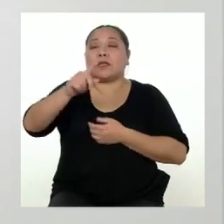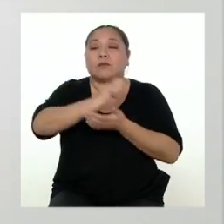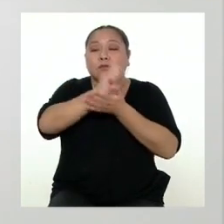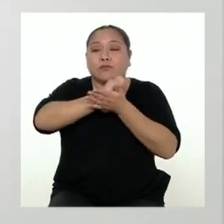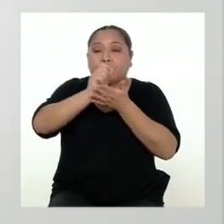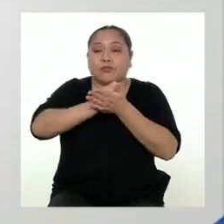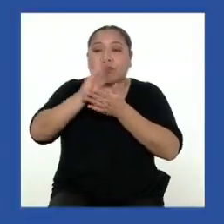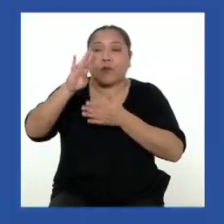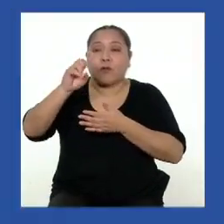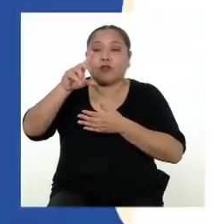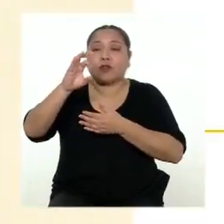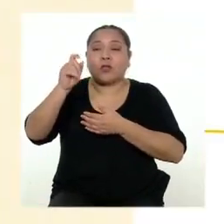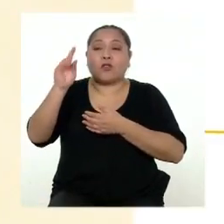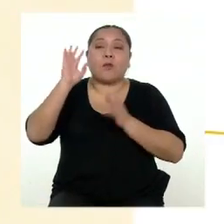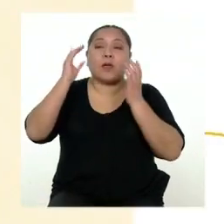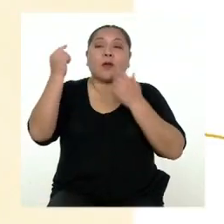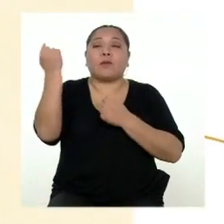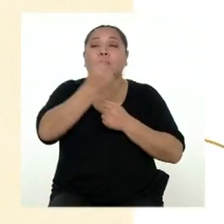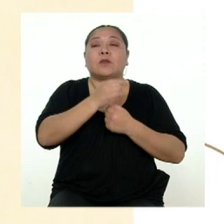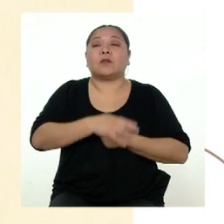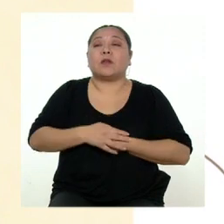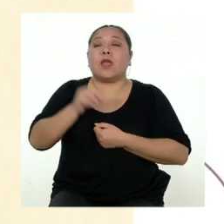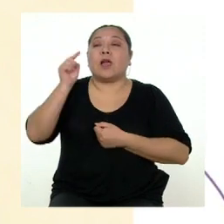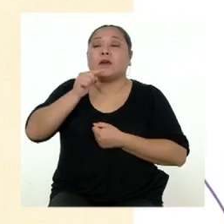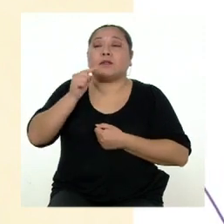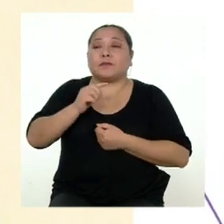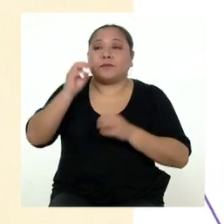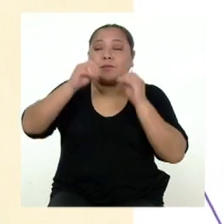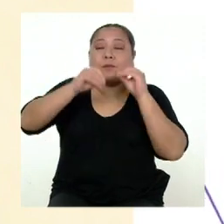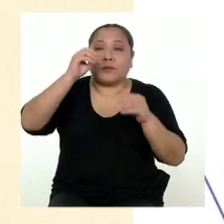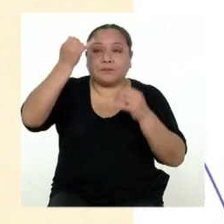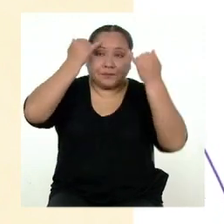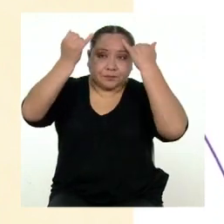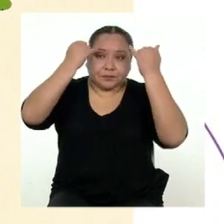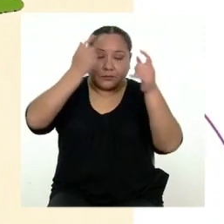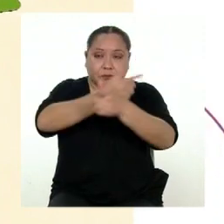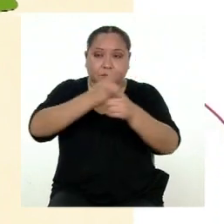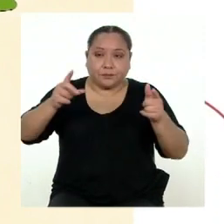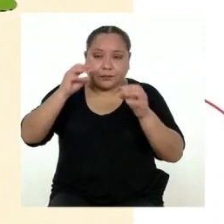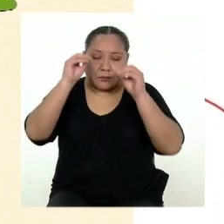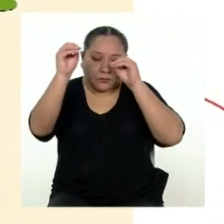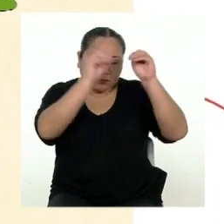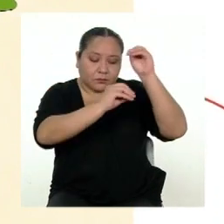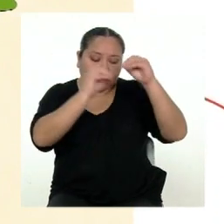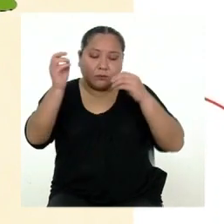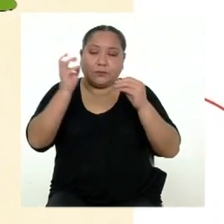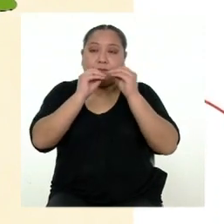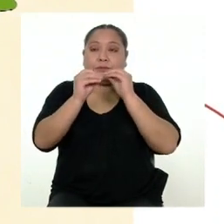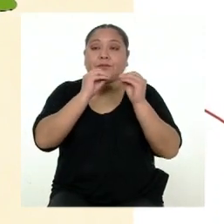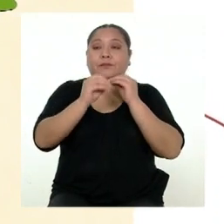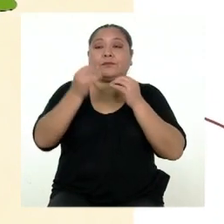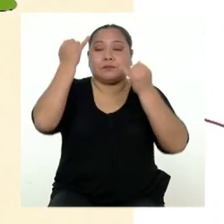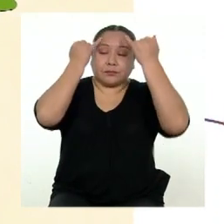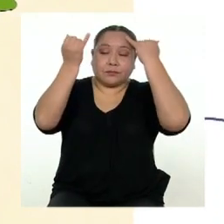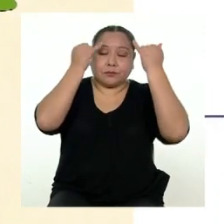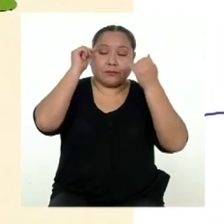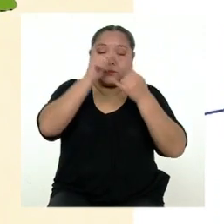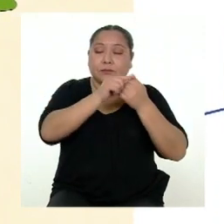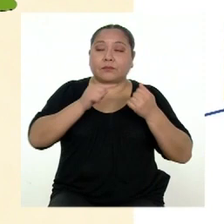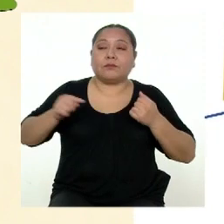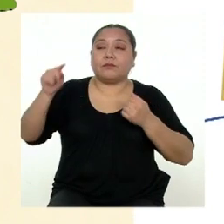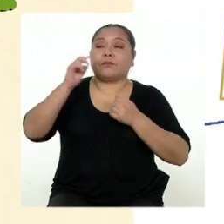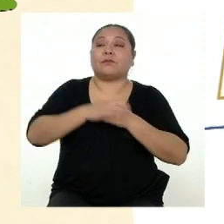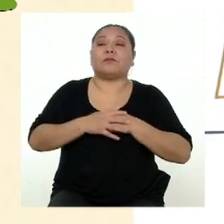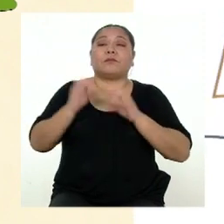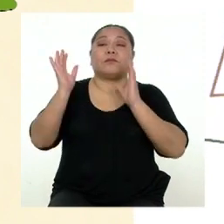como este, por ejemplo. En él, plasmen sus ideas con libertad y pueden ir corrigiendo los errores que surjan y probando